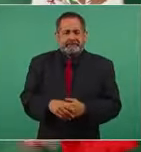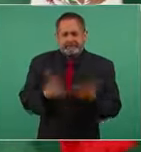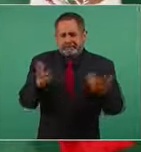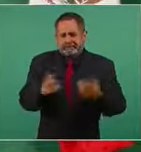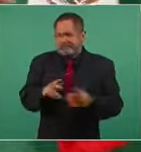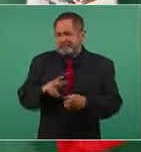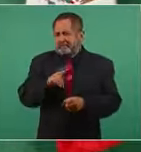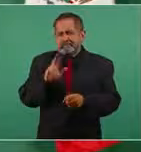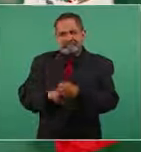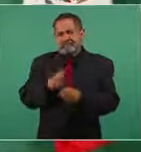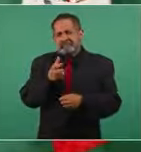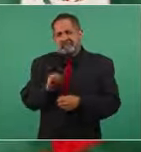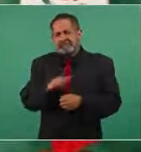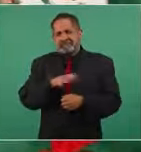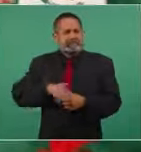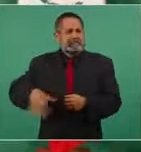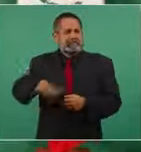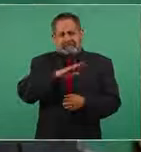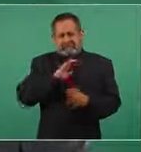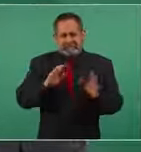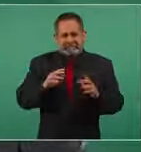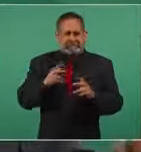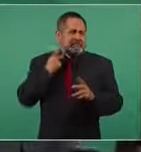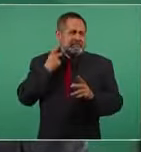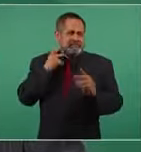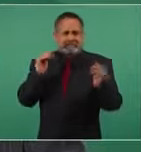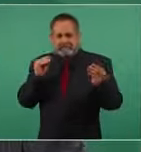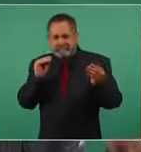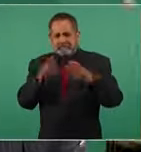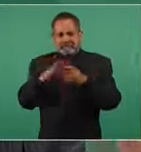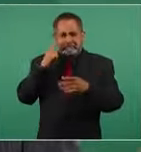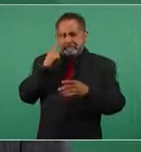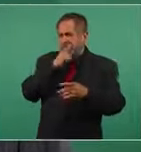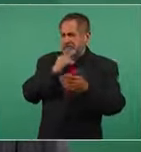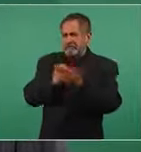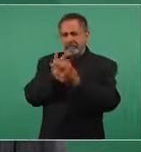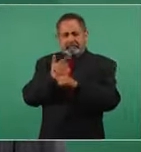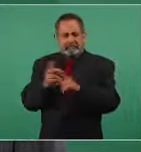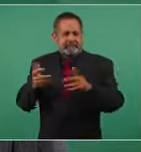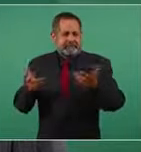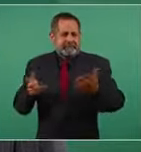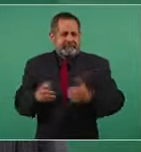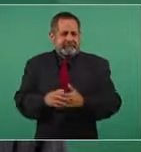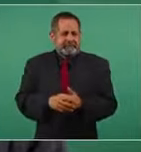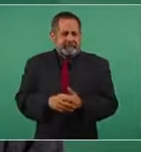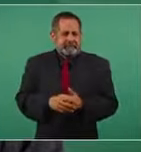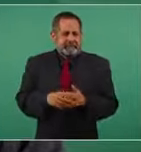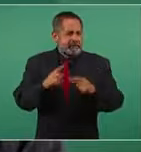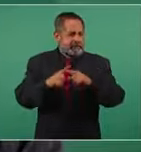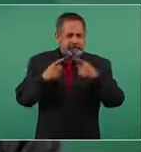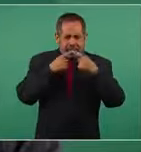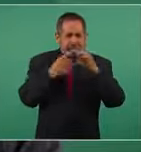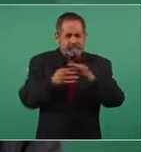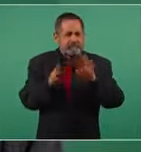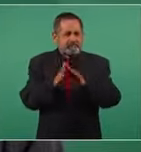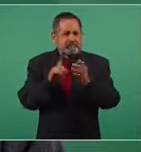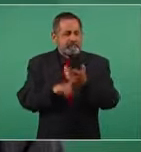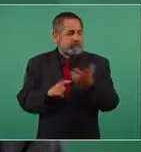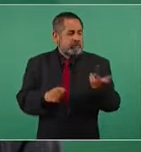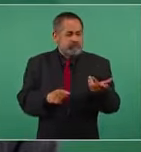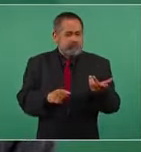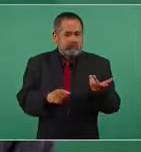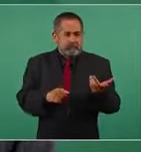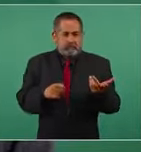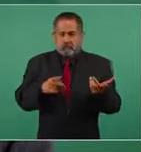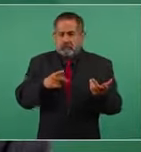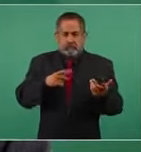es parte pues de la política y de la democracia de la pluralidad del que no todos